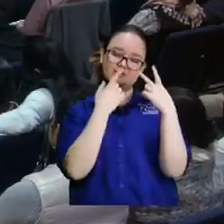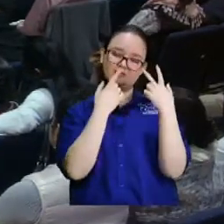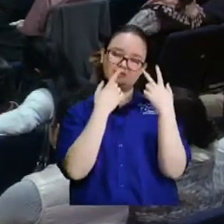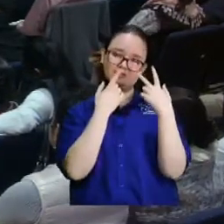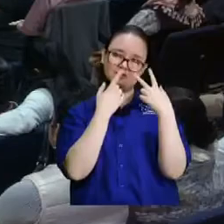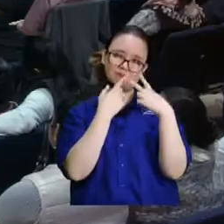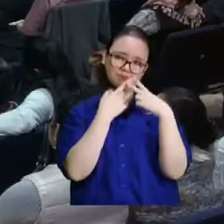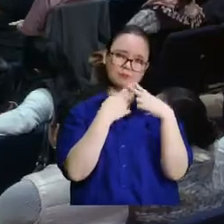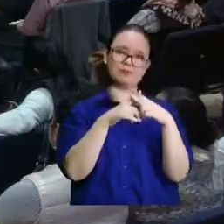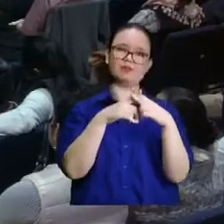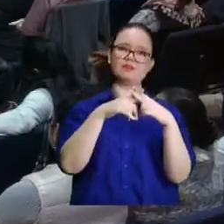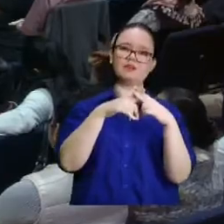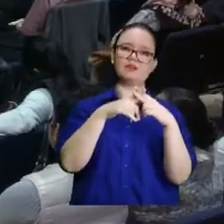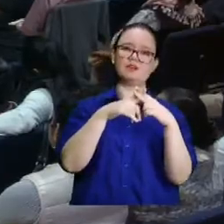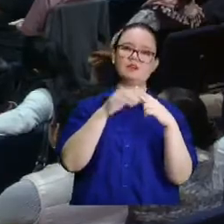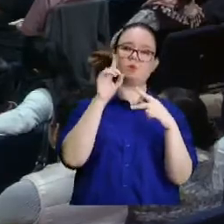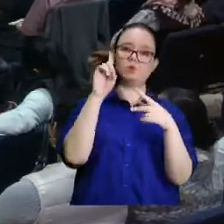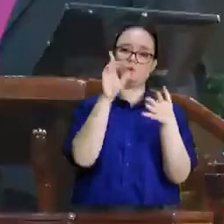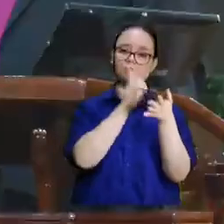una purificación.